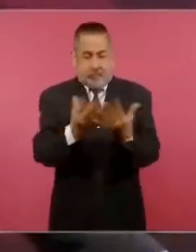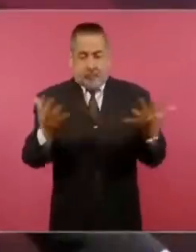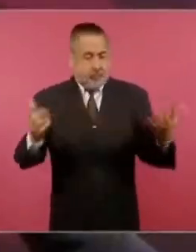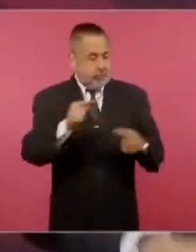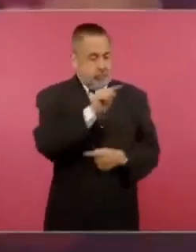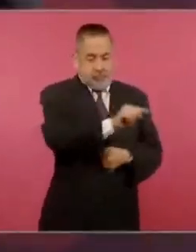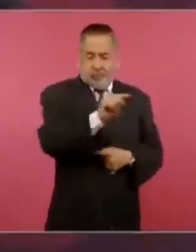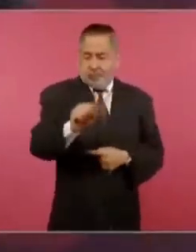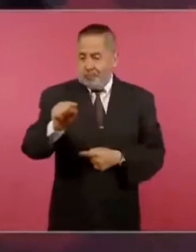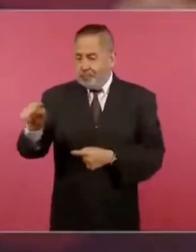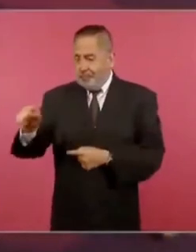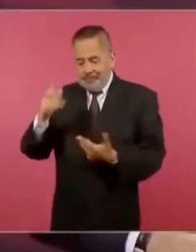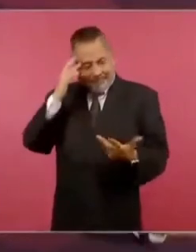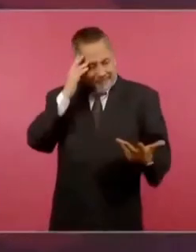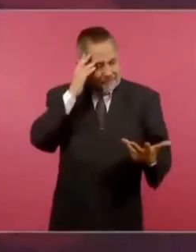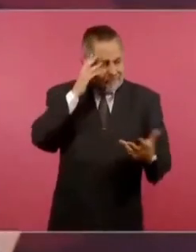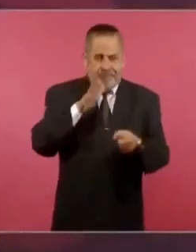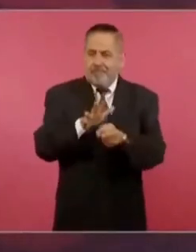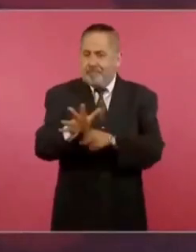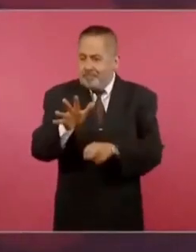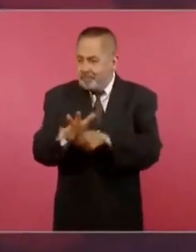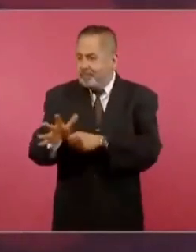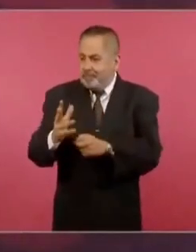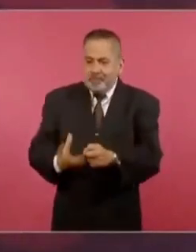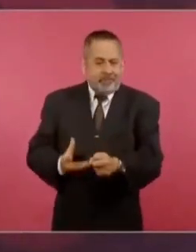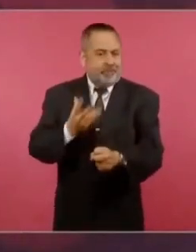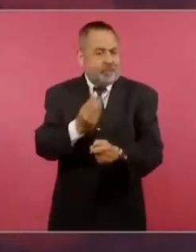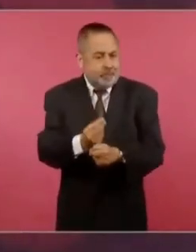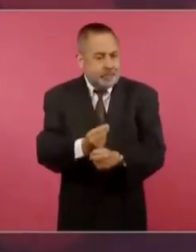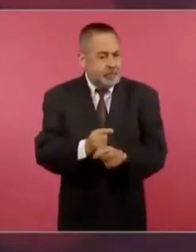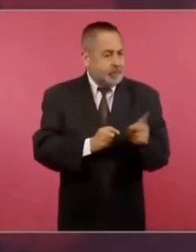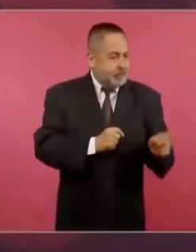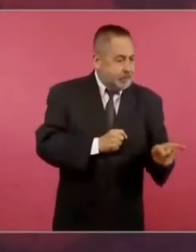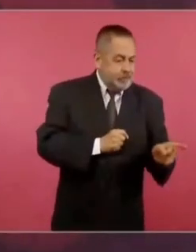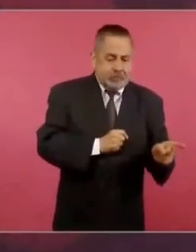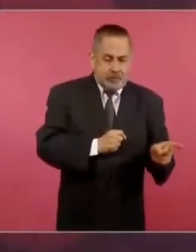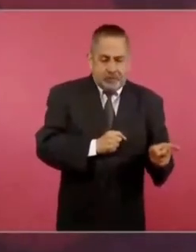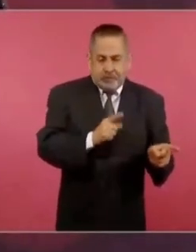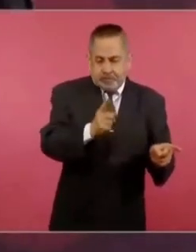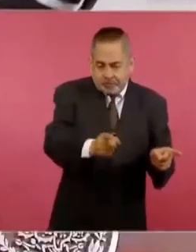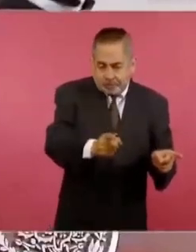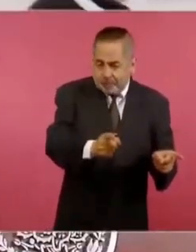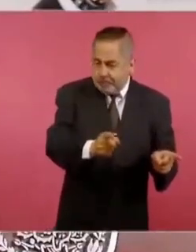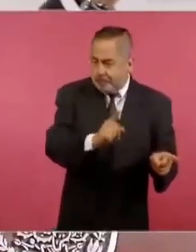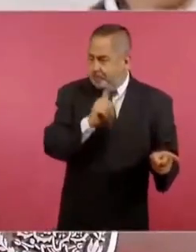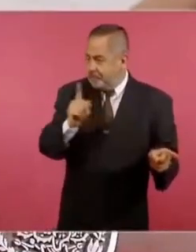¿no? Entonces, uno dice, a ver, ¿qué